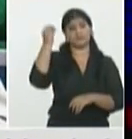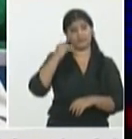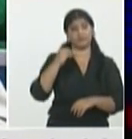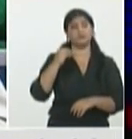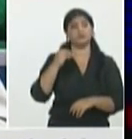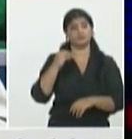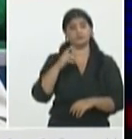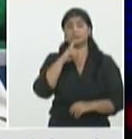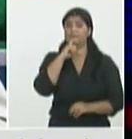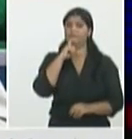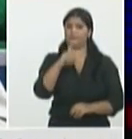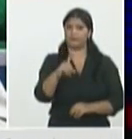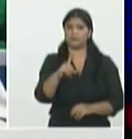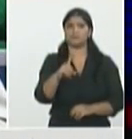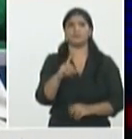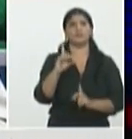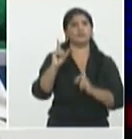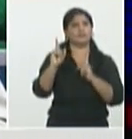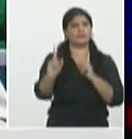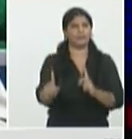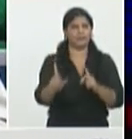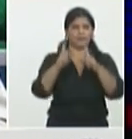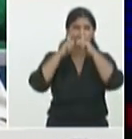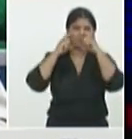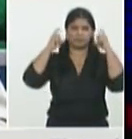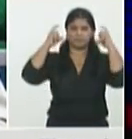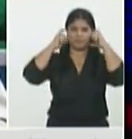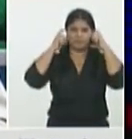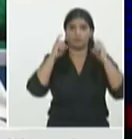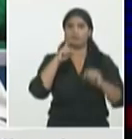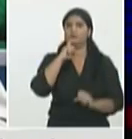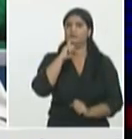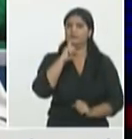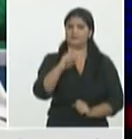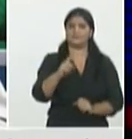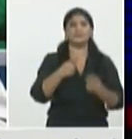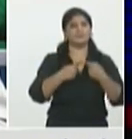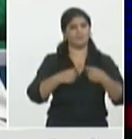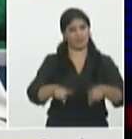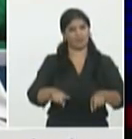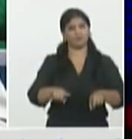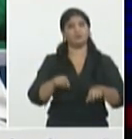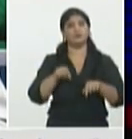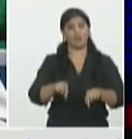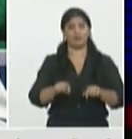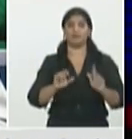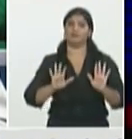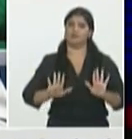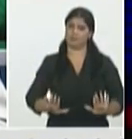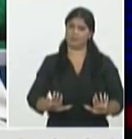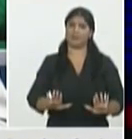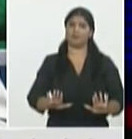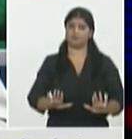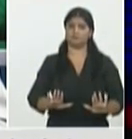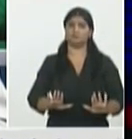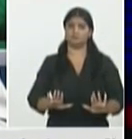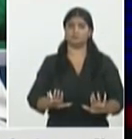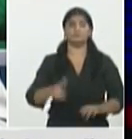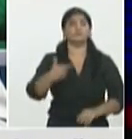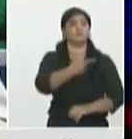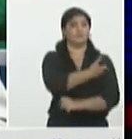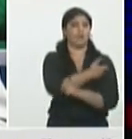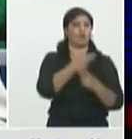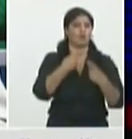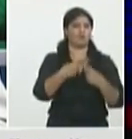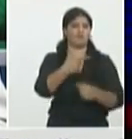queda un buen tiempo y las soluciones como dice Chamaquili glu glu glu las soluciones desinfectantes que